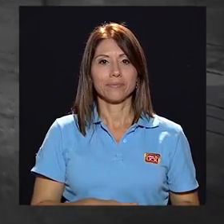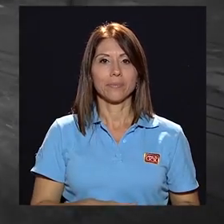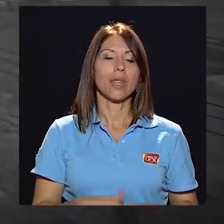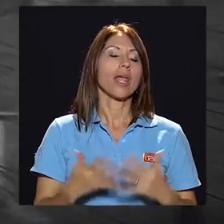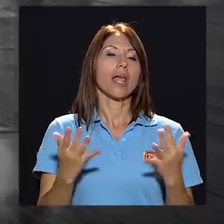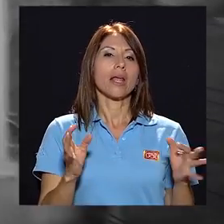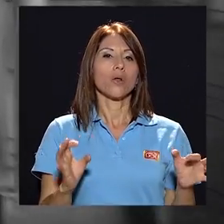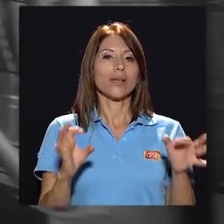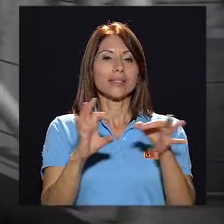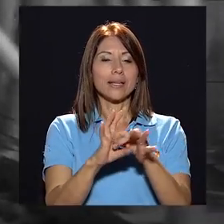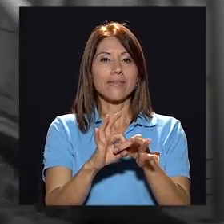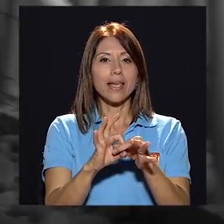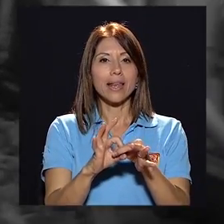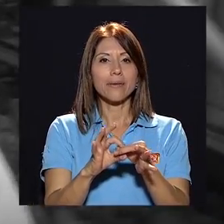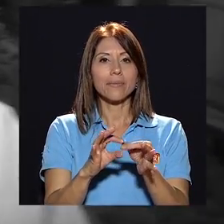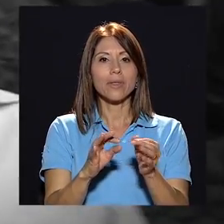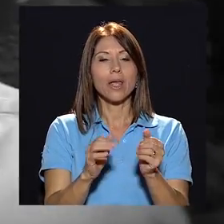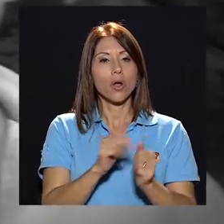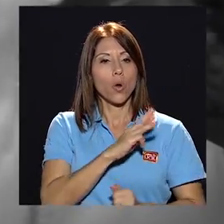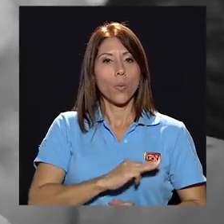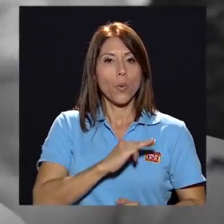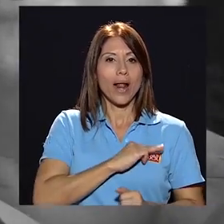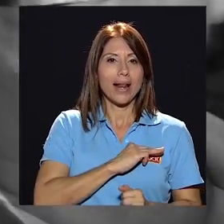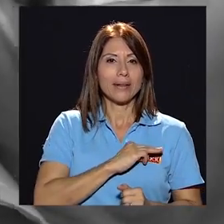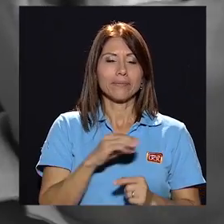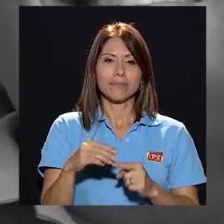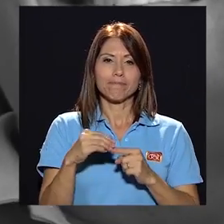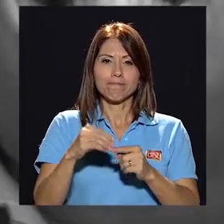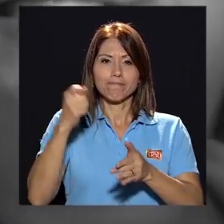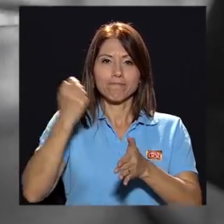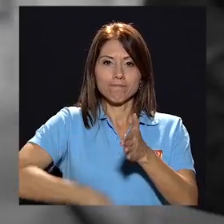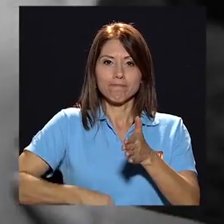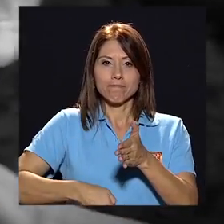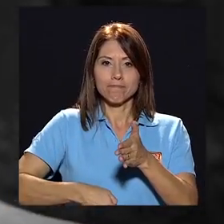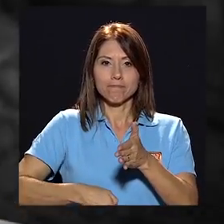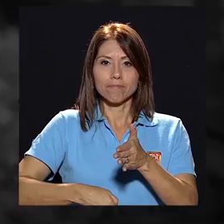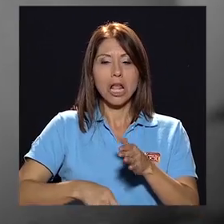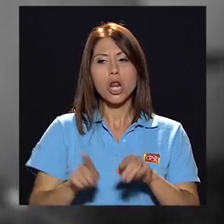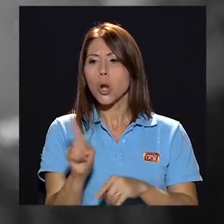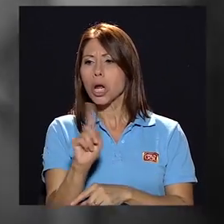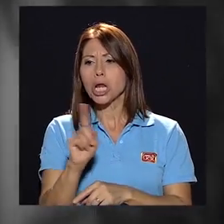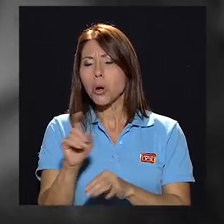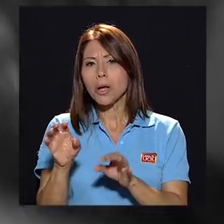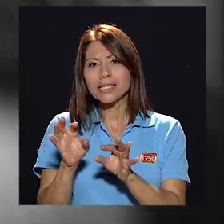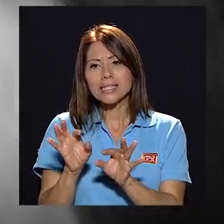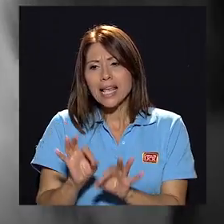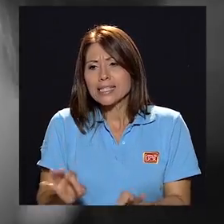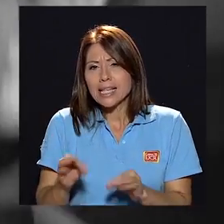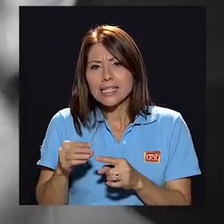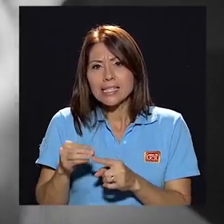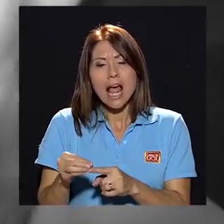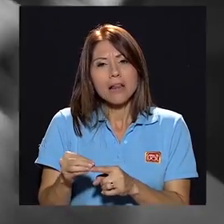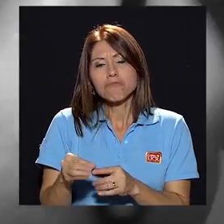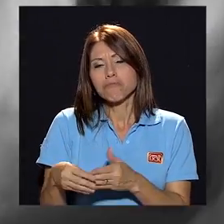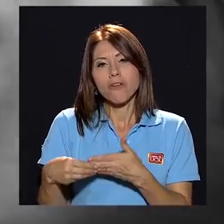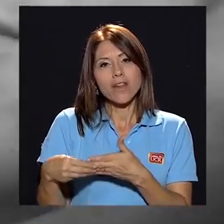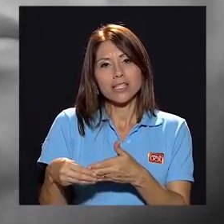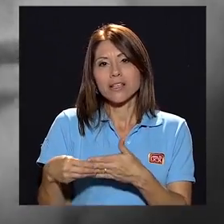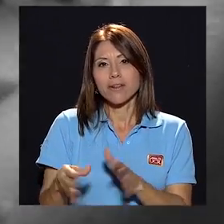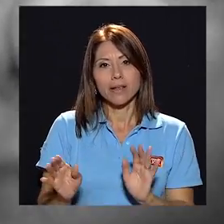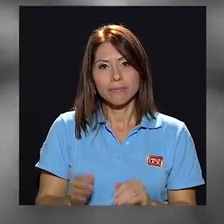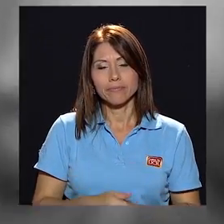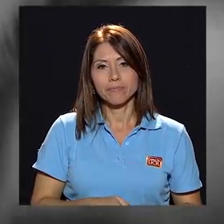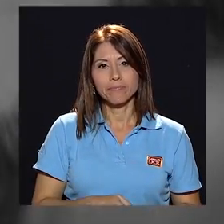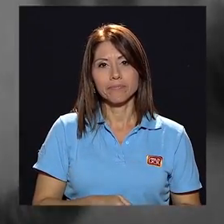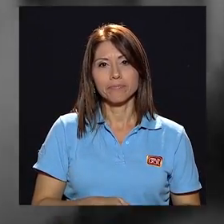En lo que se refiere a lo moral y esencial, estricto. En lo que no es esencial, completamente